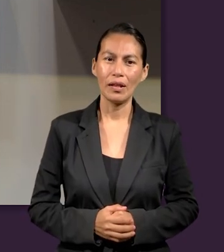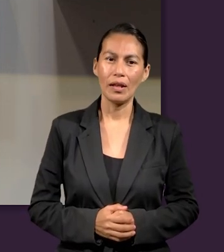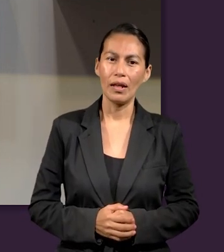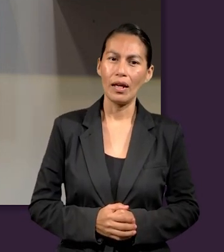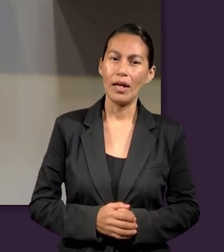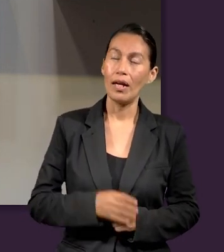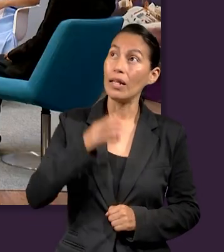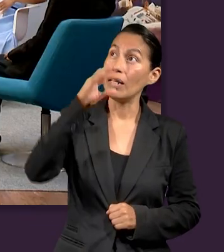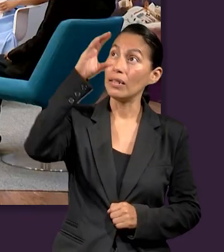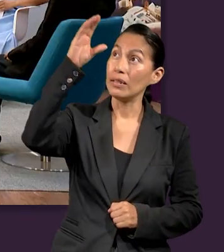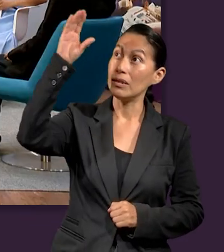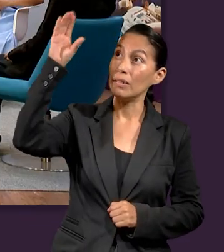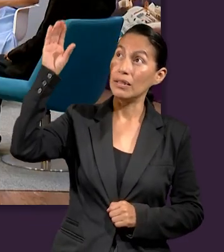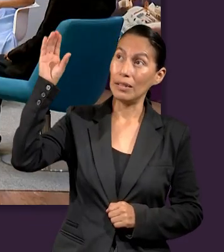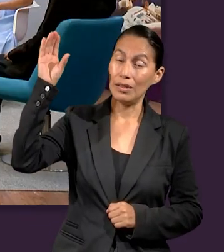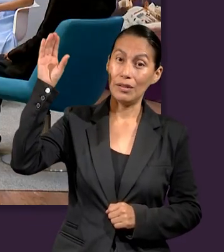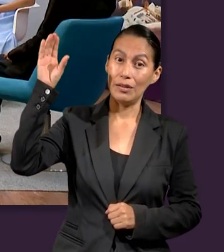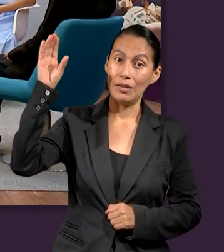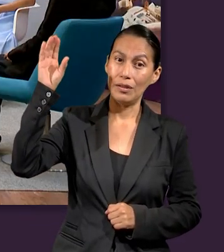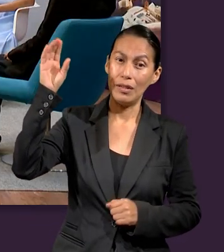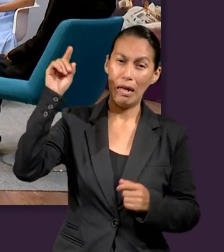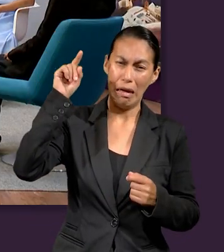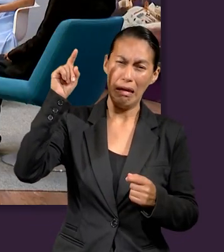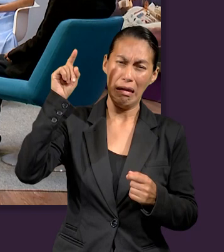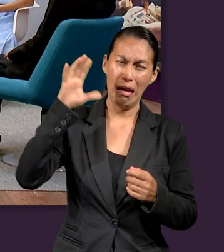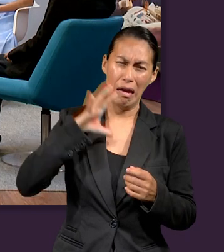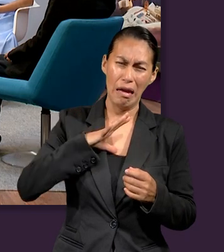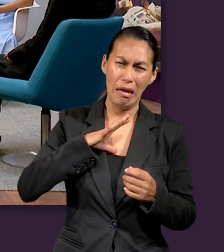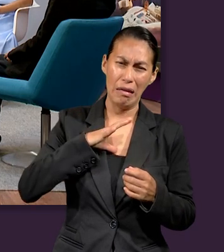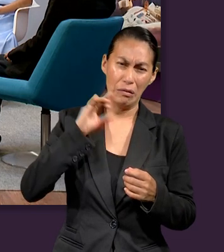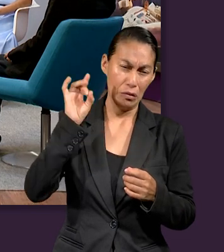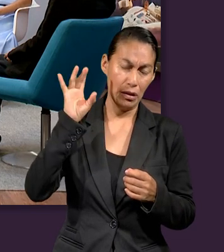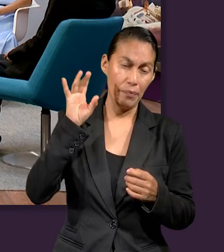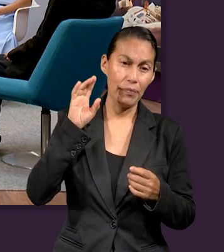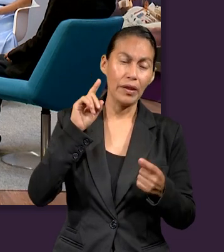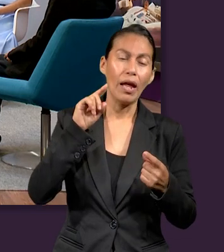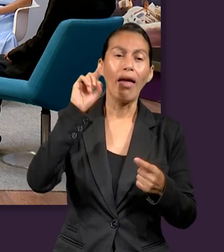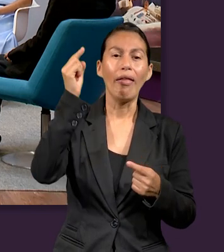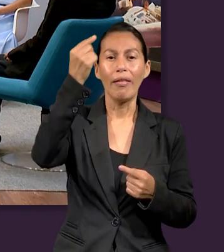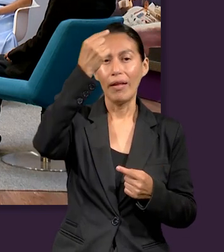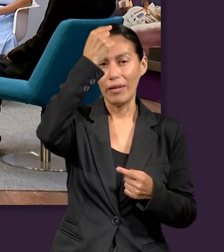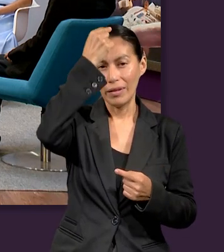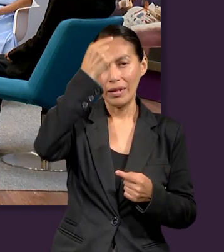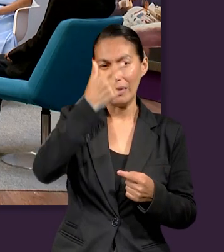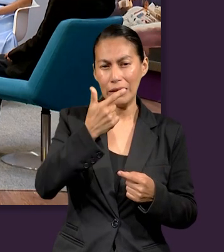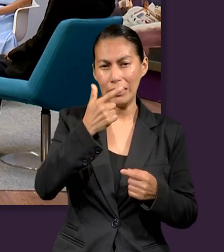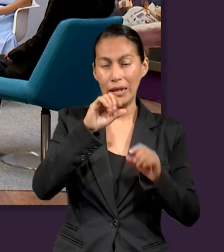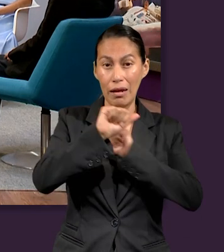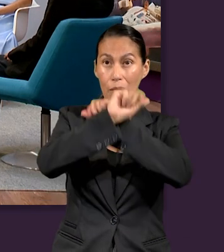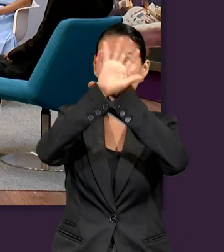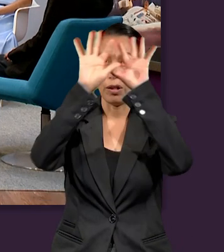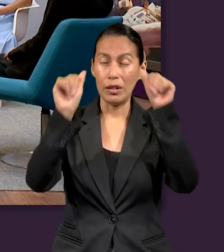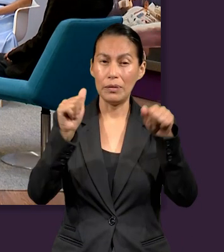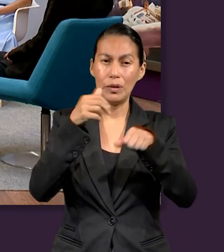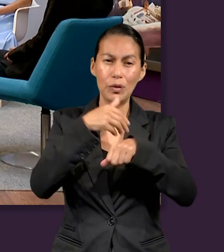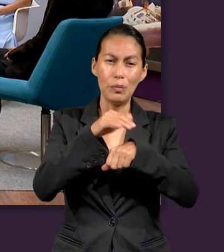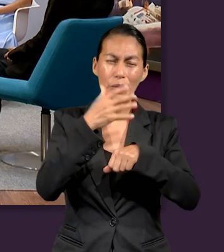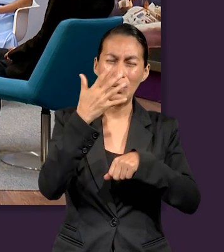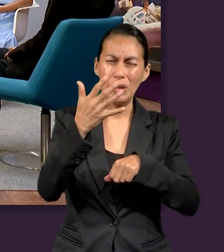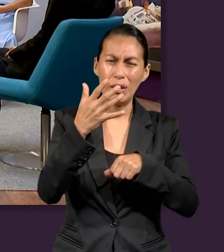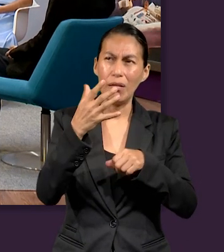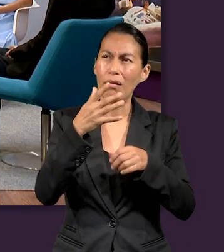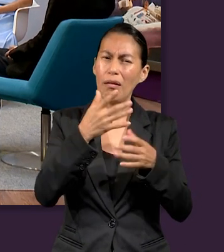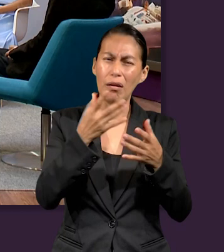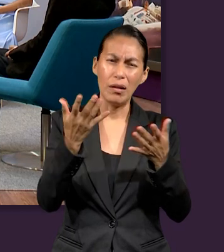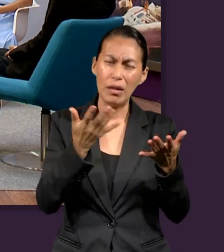Hay una escena en el cielo que se conecta entre Daniel capítulo 7 y está justamente conectada con